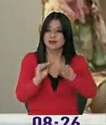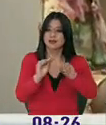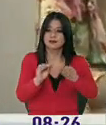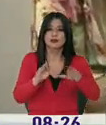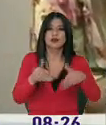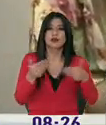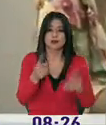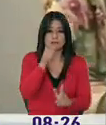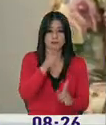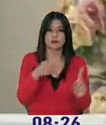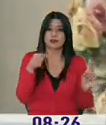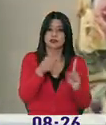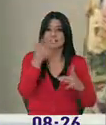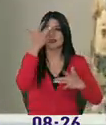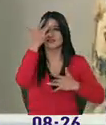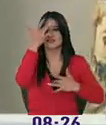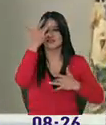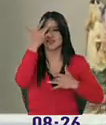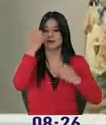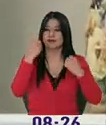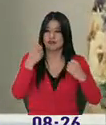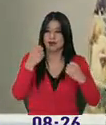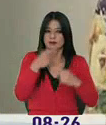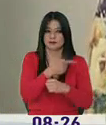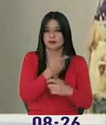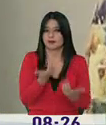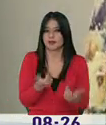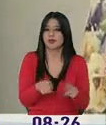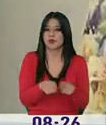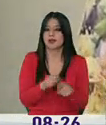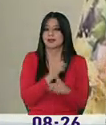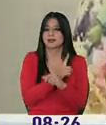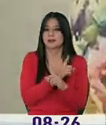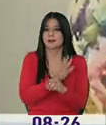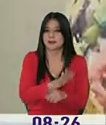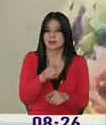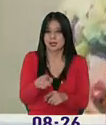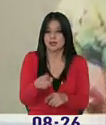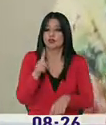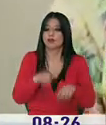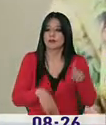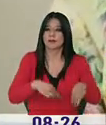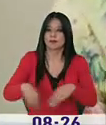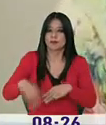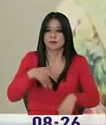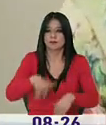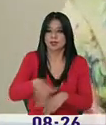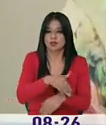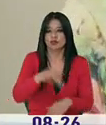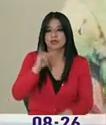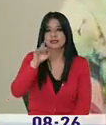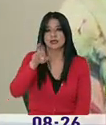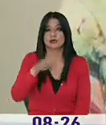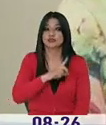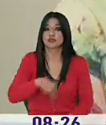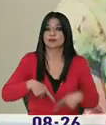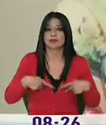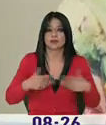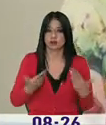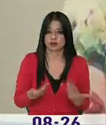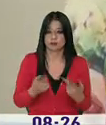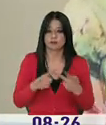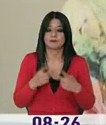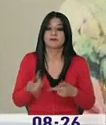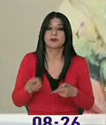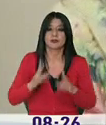vive un paciente con una enfermedad discapacitante como es la esclerosis múltiple. Segundo, para fomentar un poco lo que es la prevención primaria,